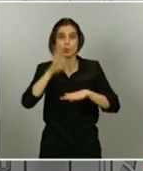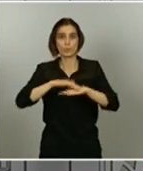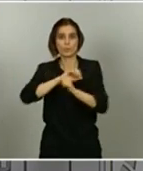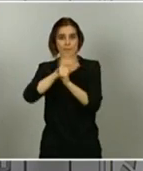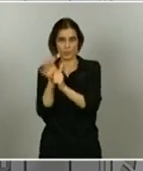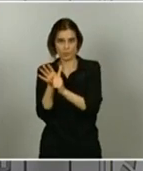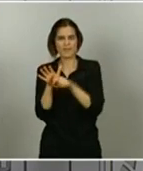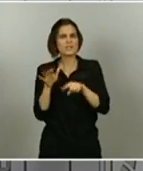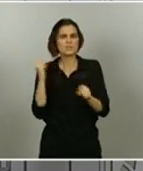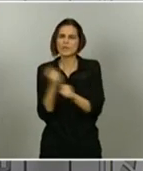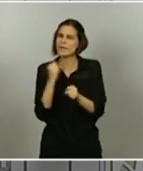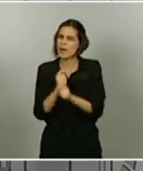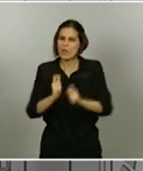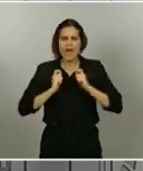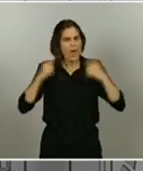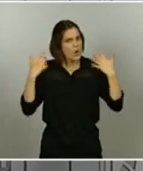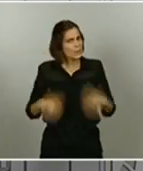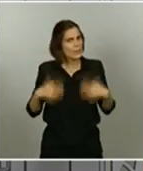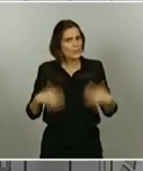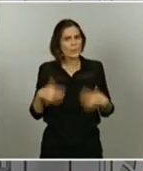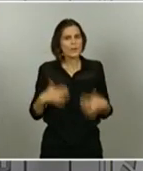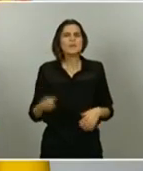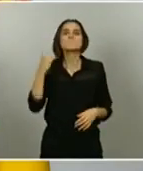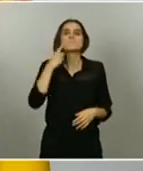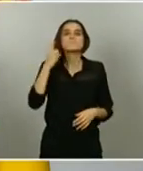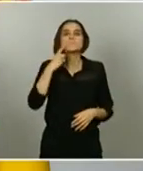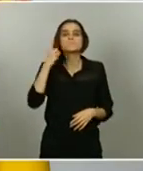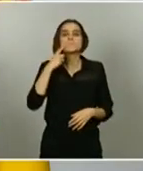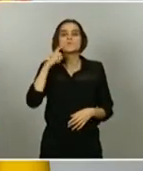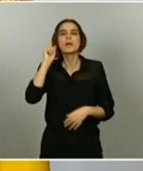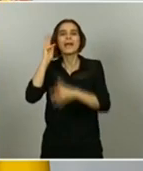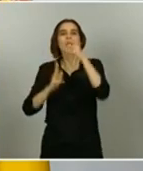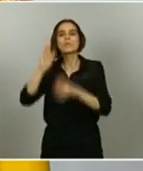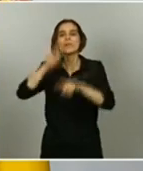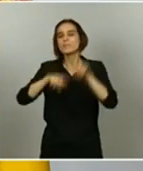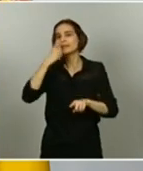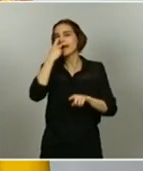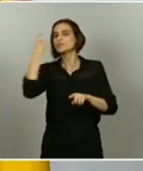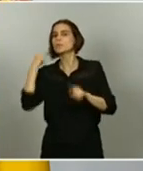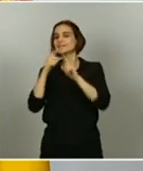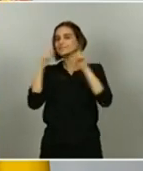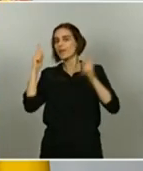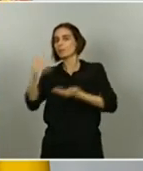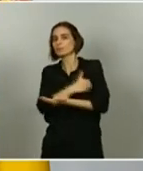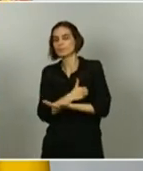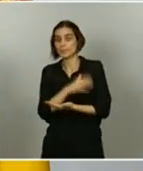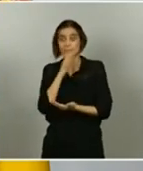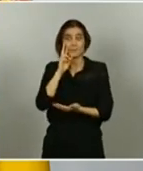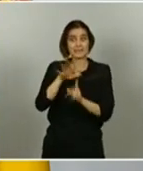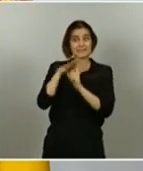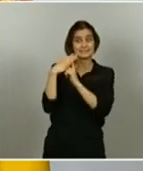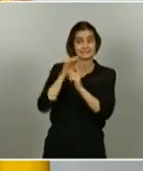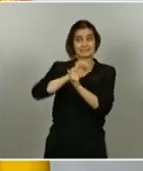mucho trabajo. Normalmente se tienen en cuenta las rentas del año anterior, pero la crisis de la COVID, con sus consecuencias económicas y sociales, se ha